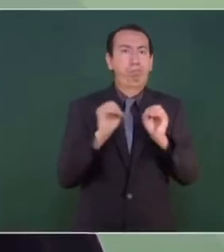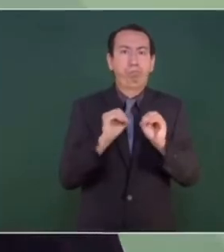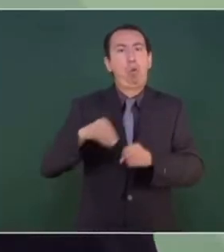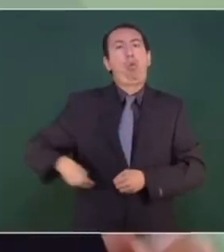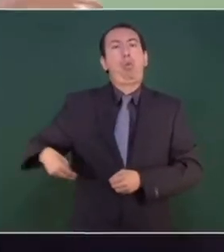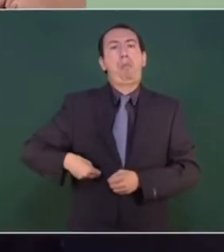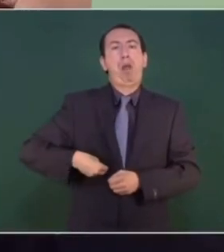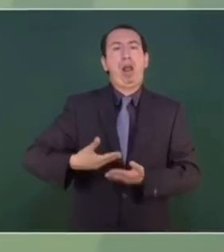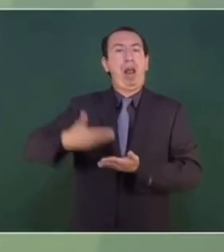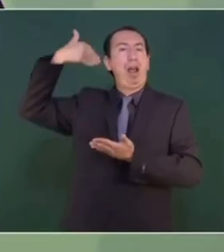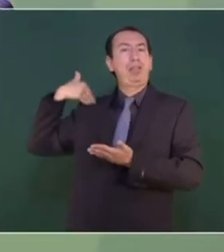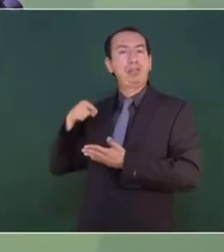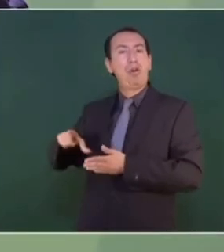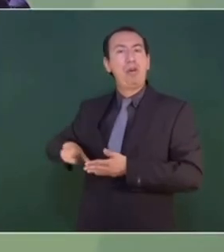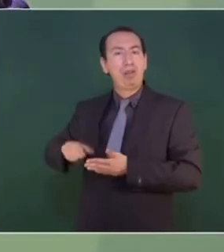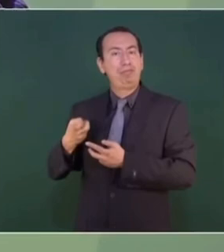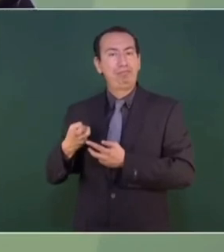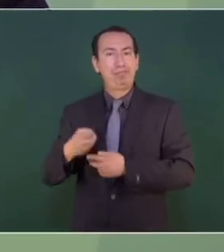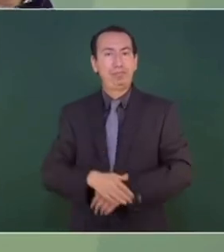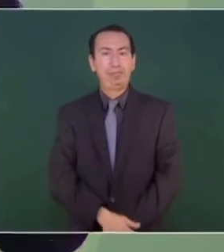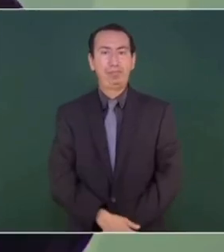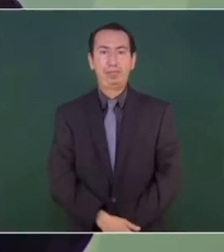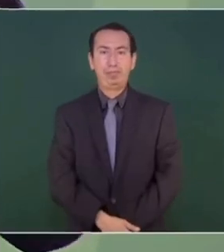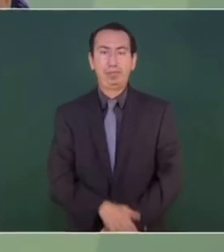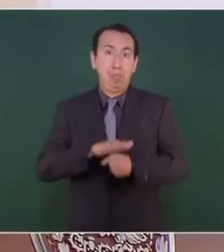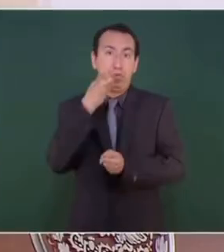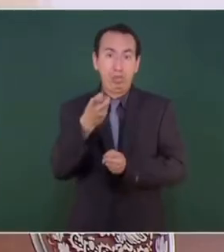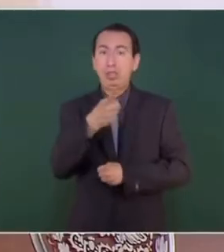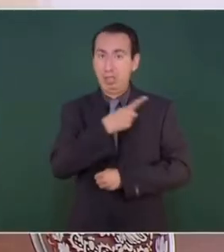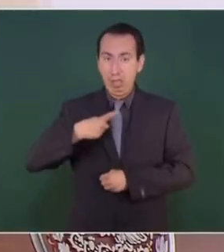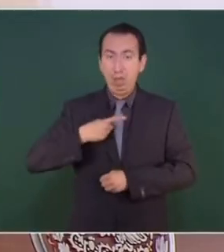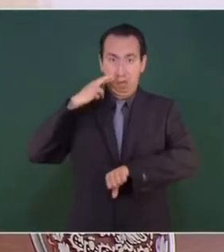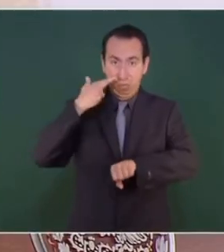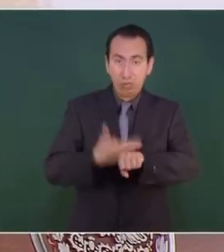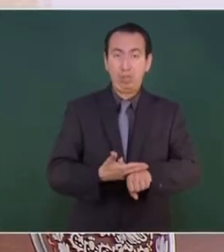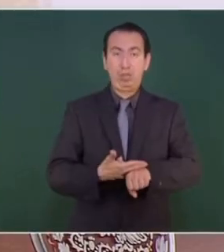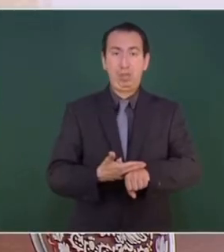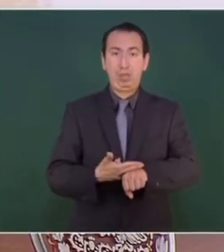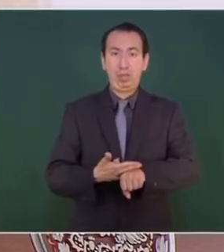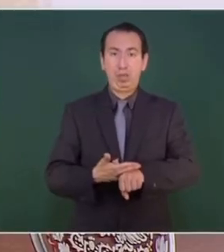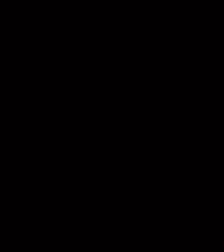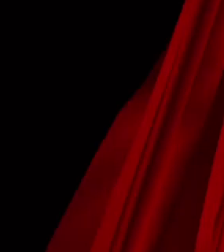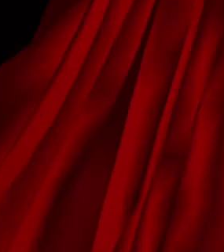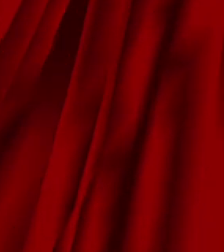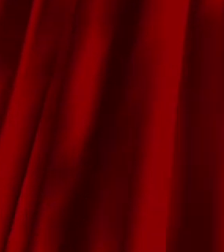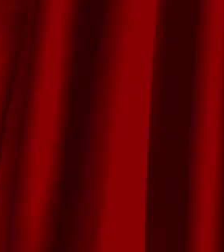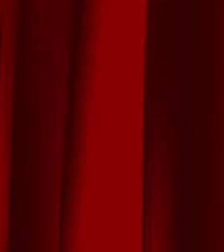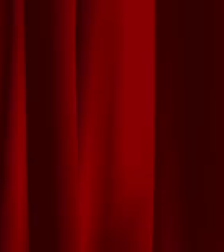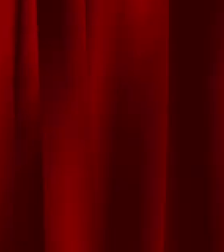casos. Pero tiene que ser, repito, un asunto responsable, ético. ¡Gracias! ¡Gracias!